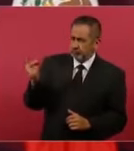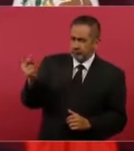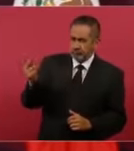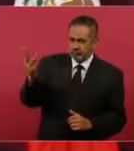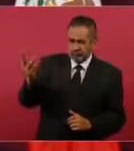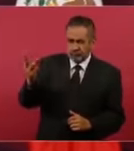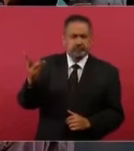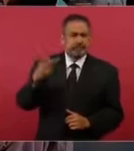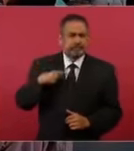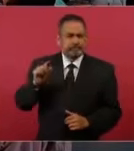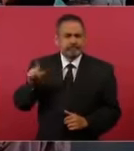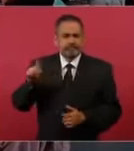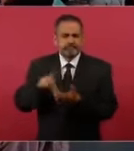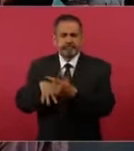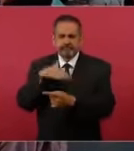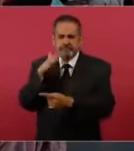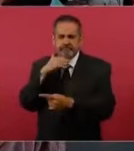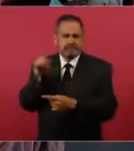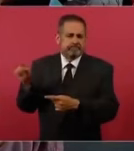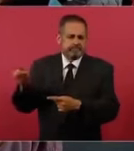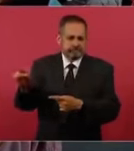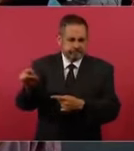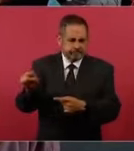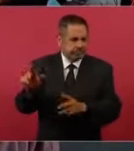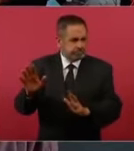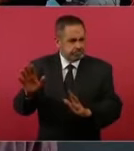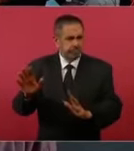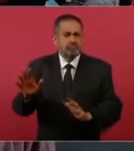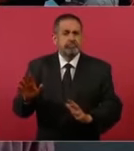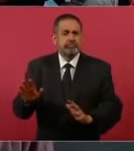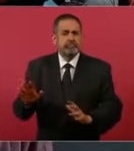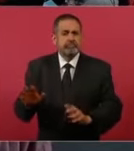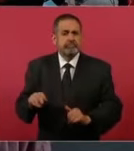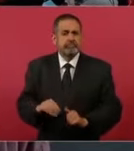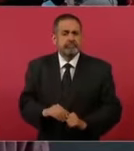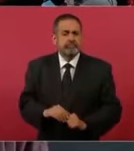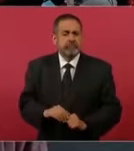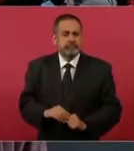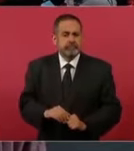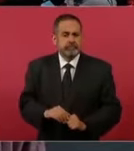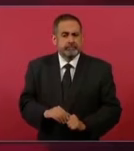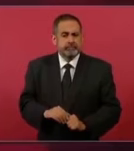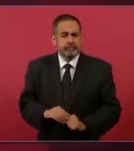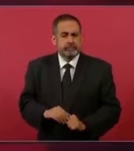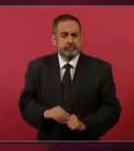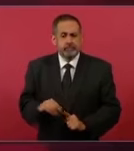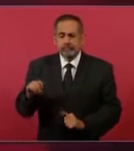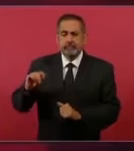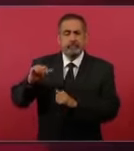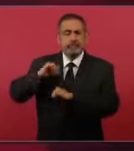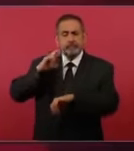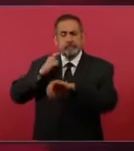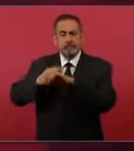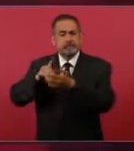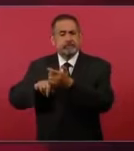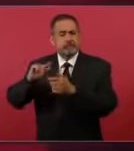corruptos, la autoridad competente,